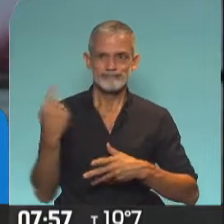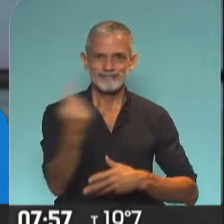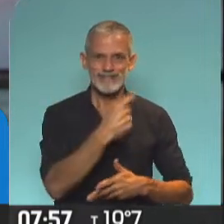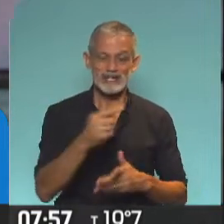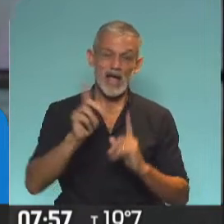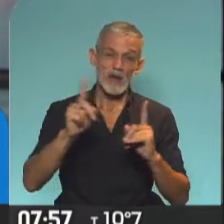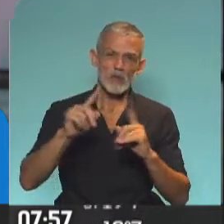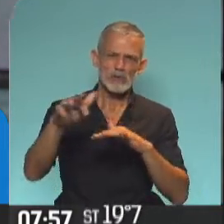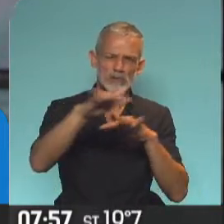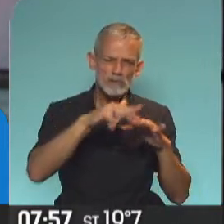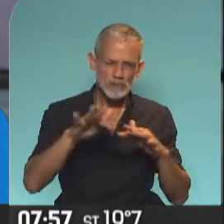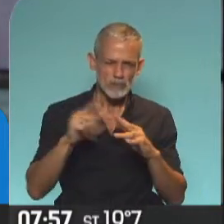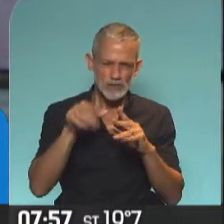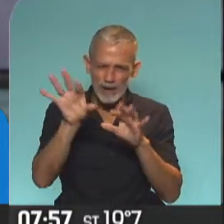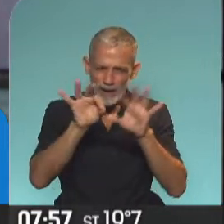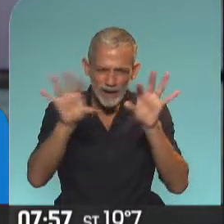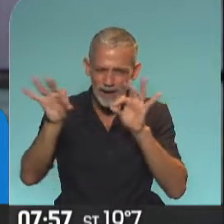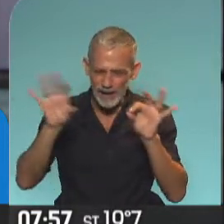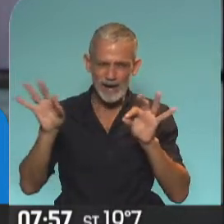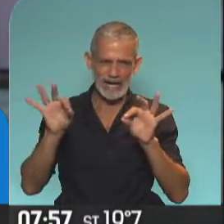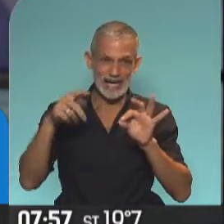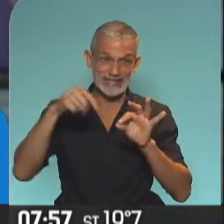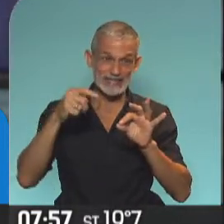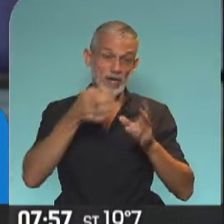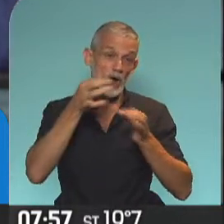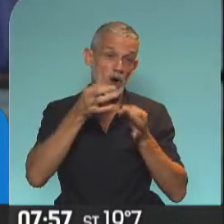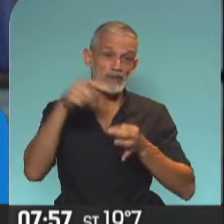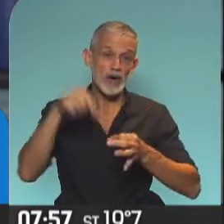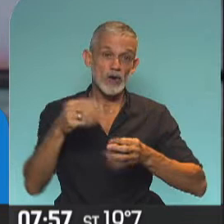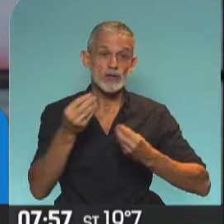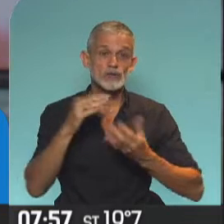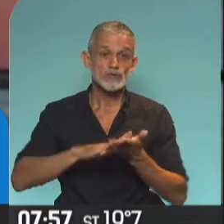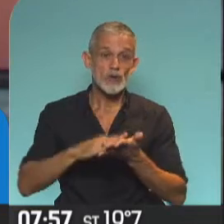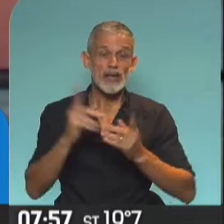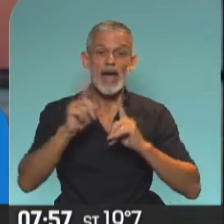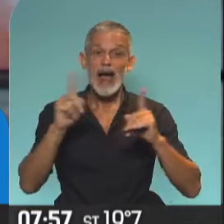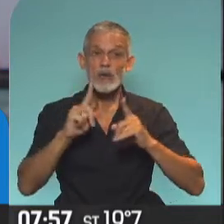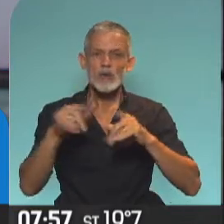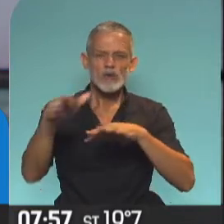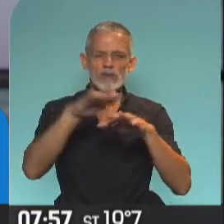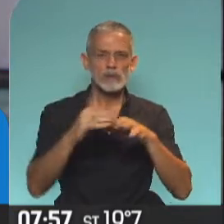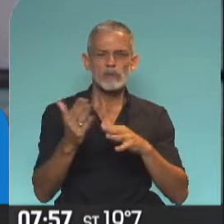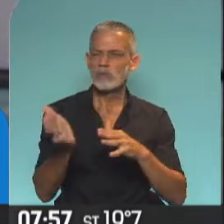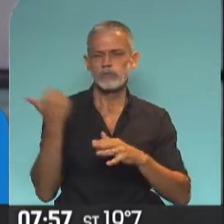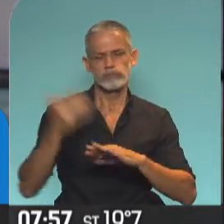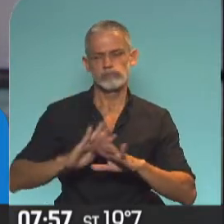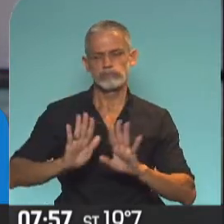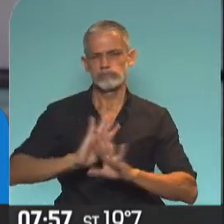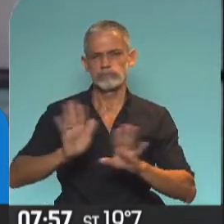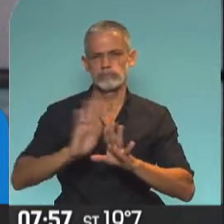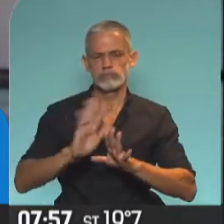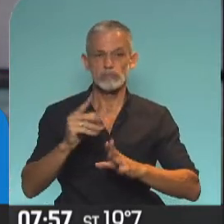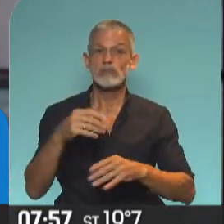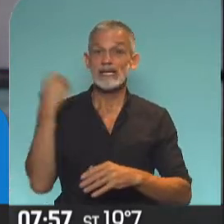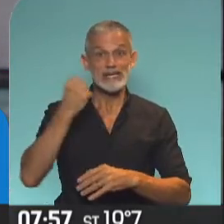algunos menos. Fuimos juntando, ¿sí? Y la idea era que charlemos hoy sobre algunos que necesitamos derribar, porque es fundamental que